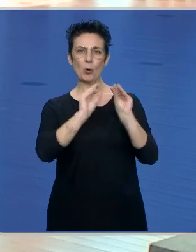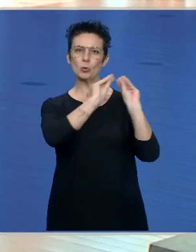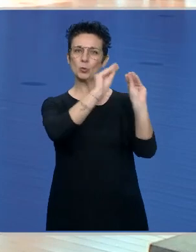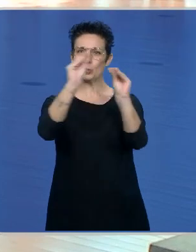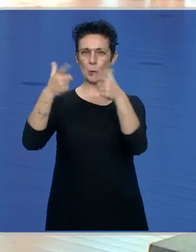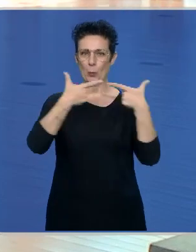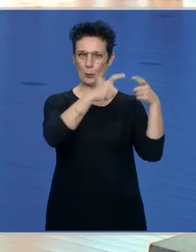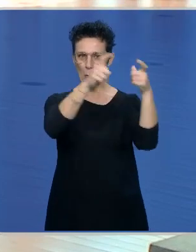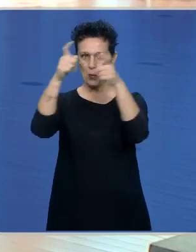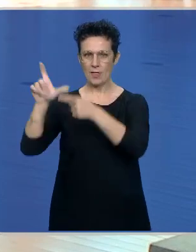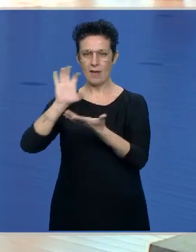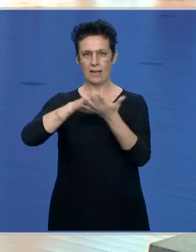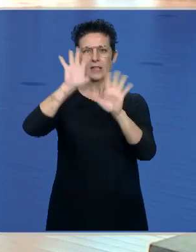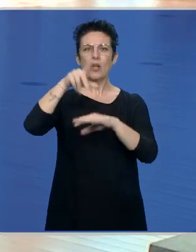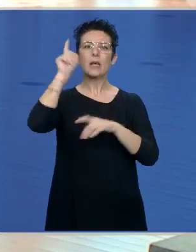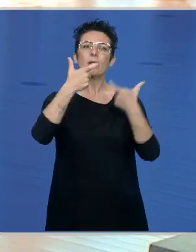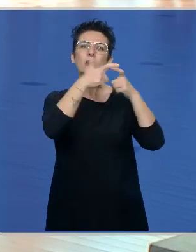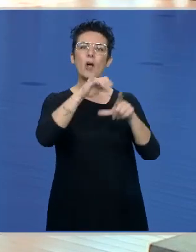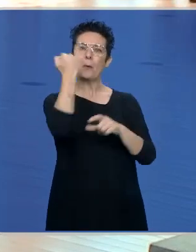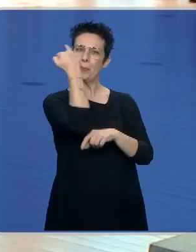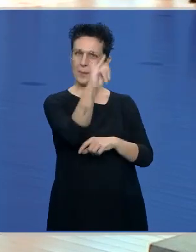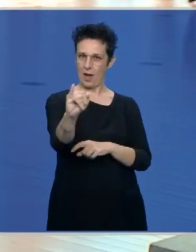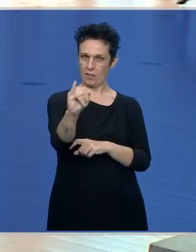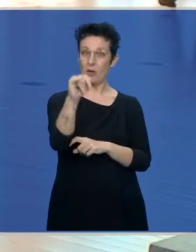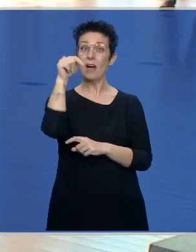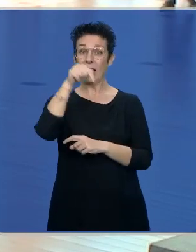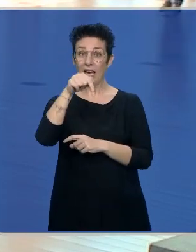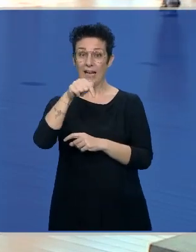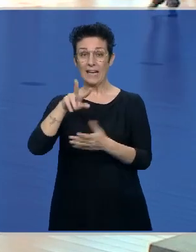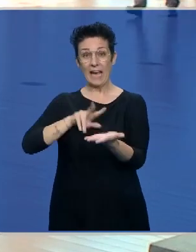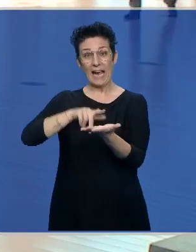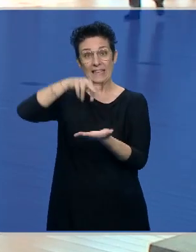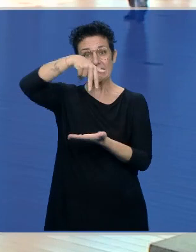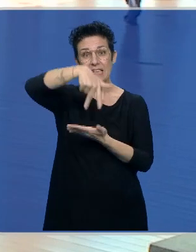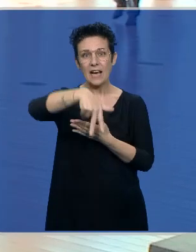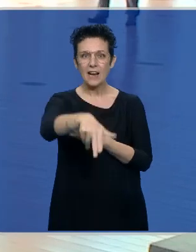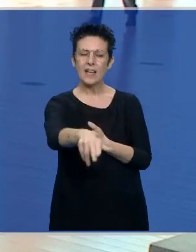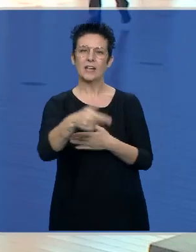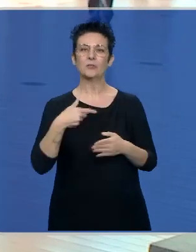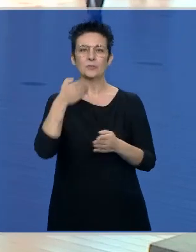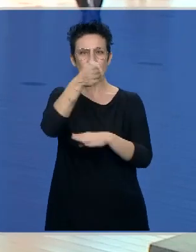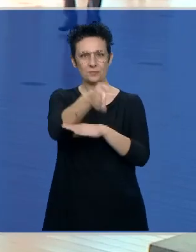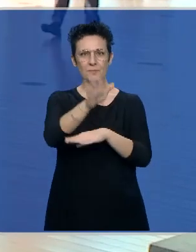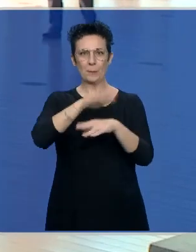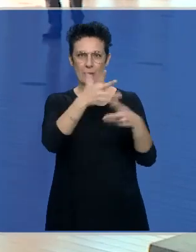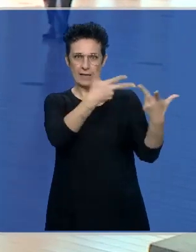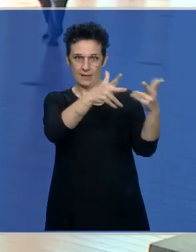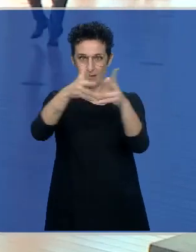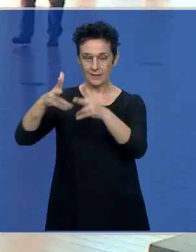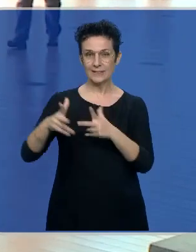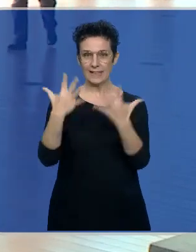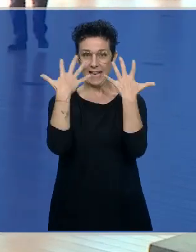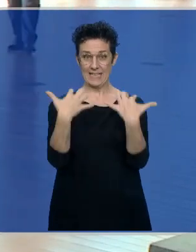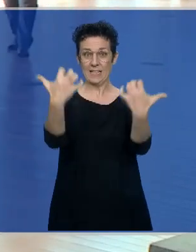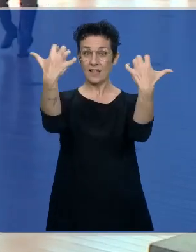provincias de Castilla y León y también de la comarca del Bierzo. Van a bajar esa gran escalera hacia sus puestos delante del escenario